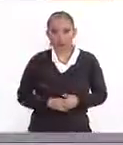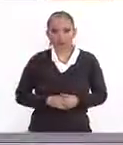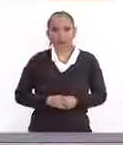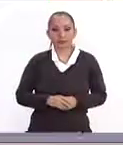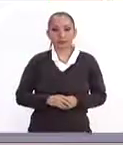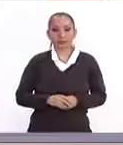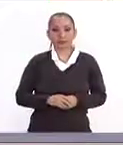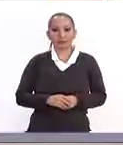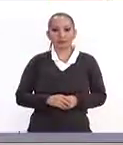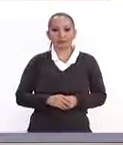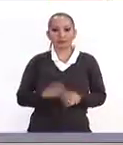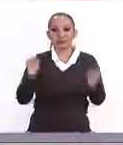gracias. Hasta luego. Hasta luego.